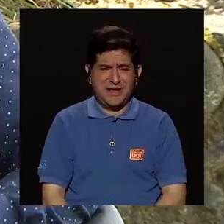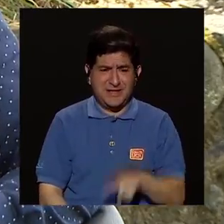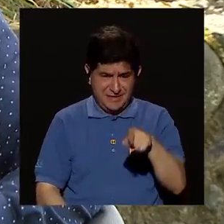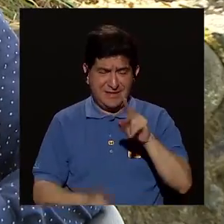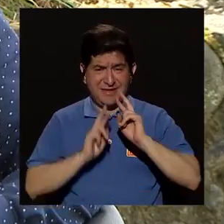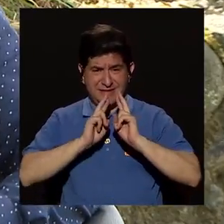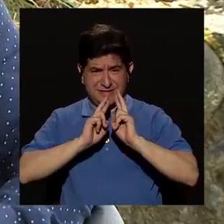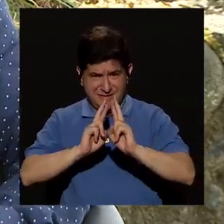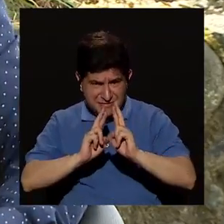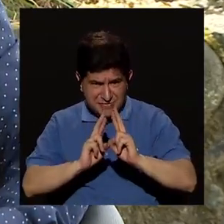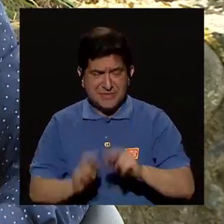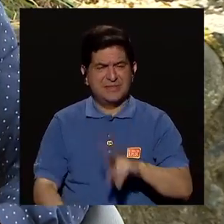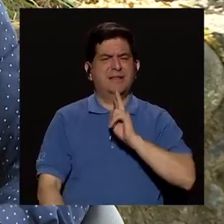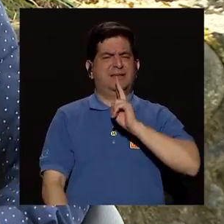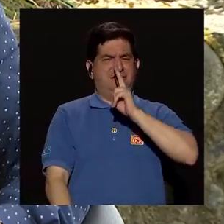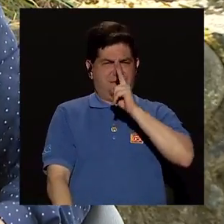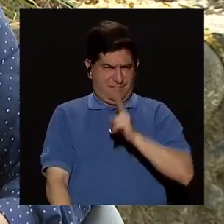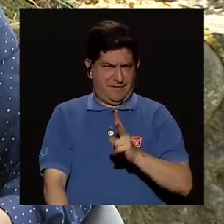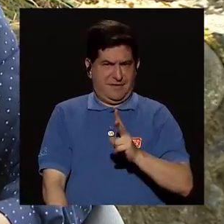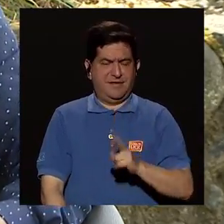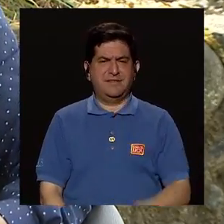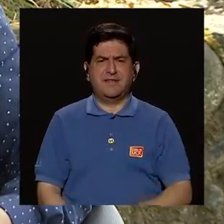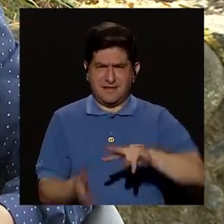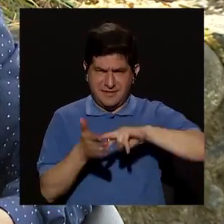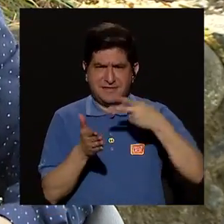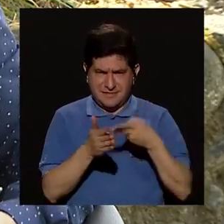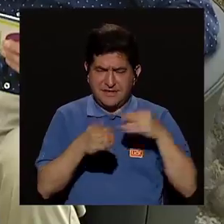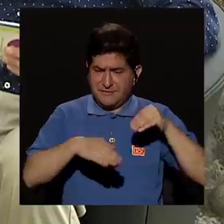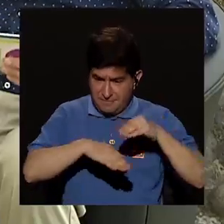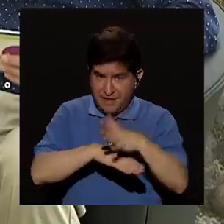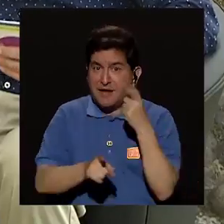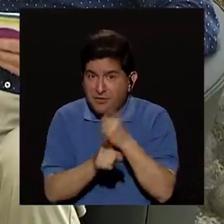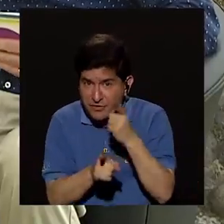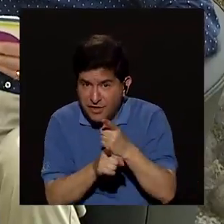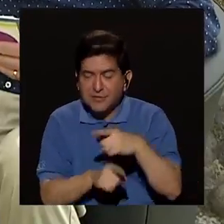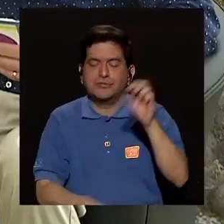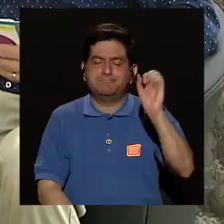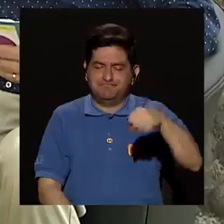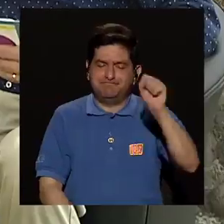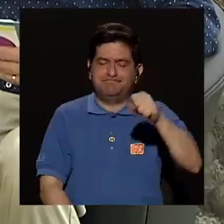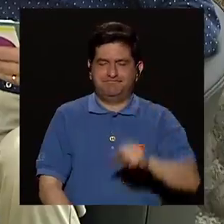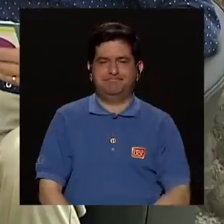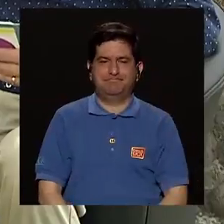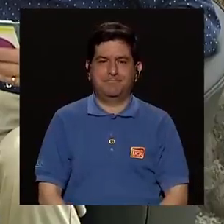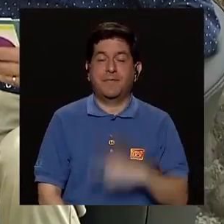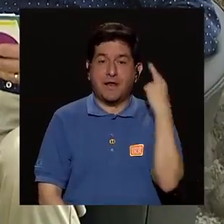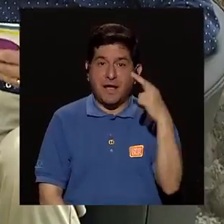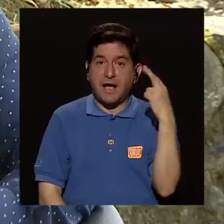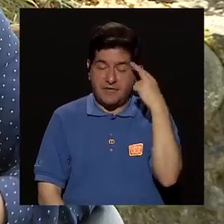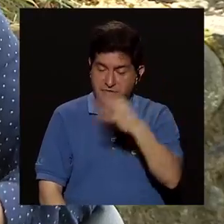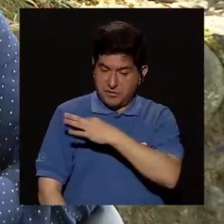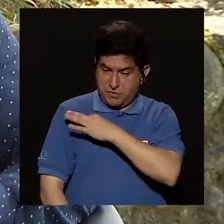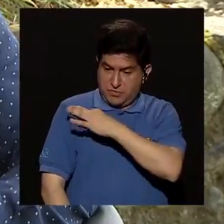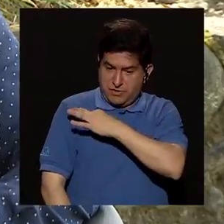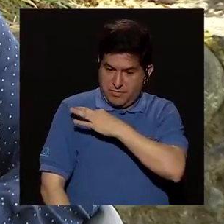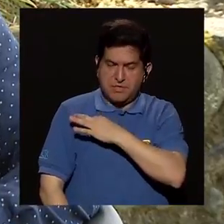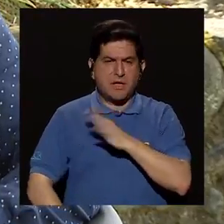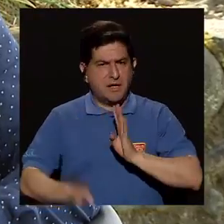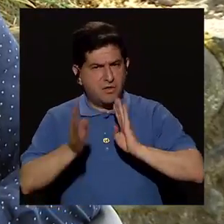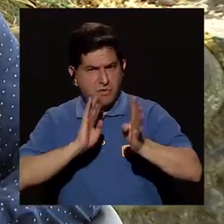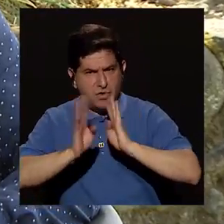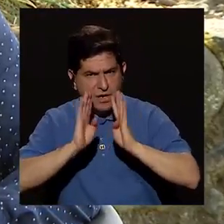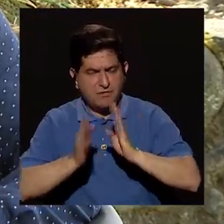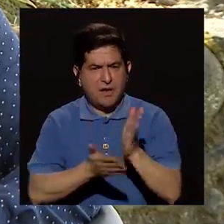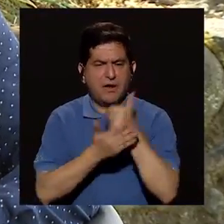se están contestando realmente... Está haciendo efecto. Exactamente. Y es por esto que con nuestro invitado queremos